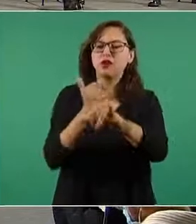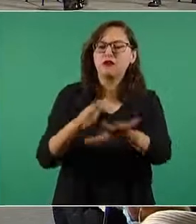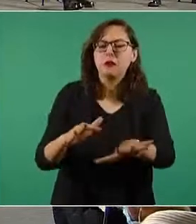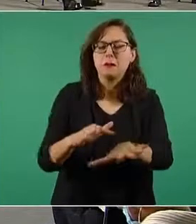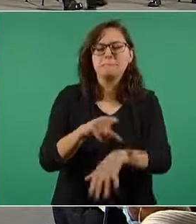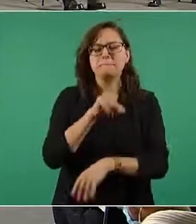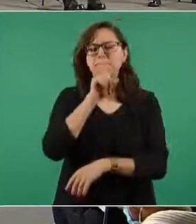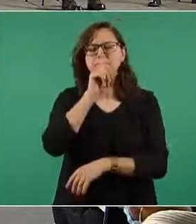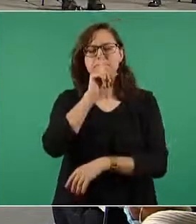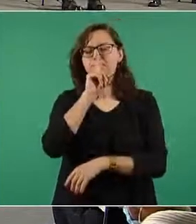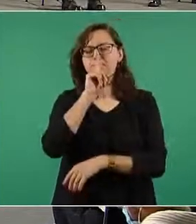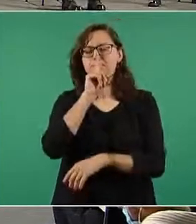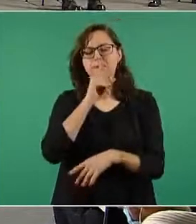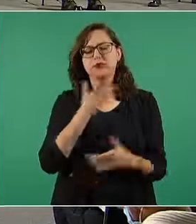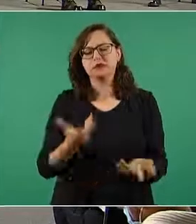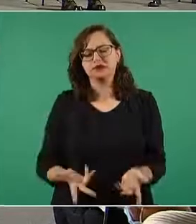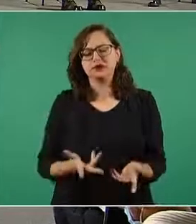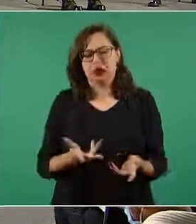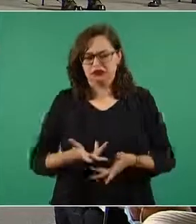andan